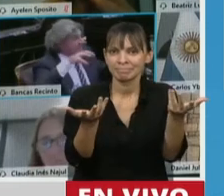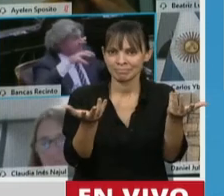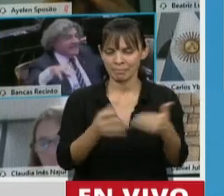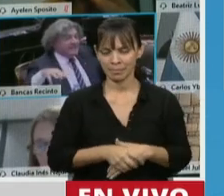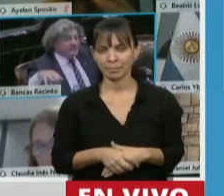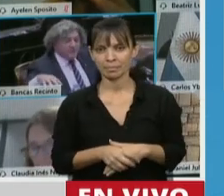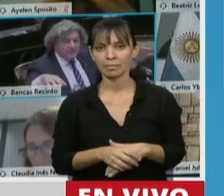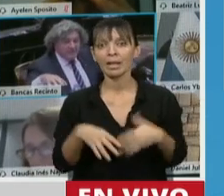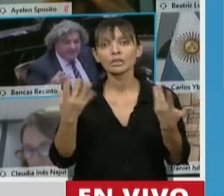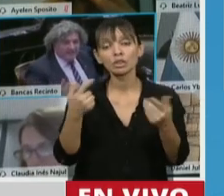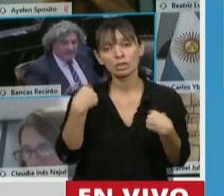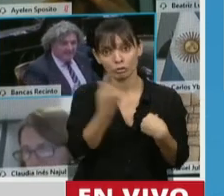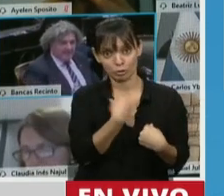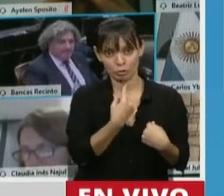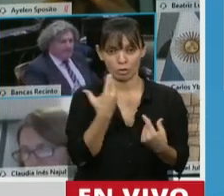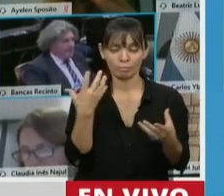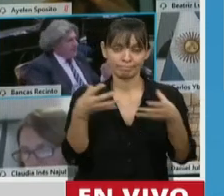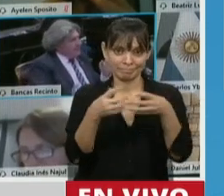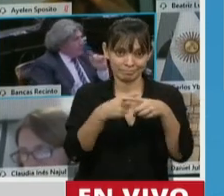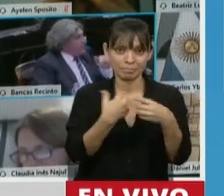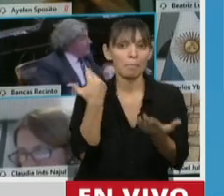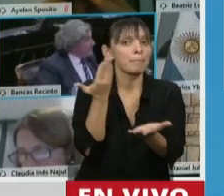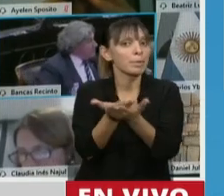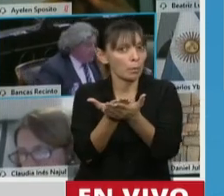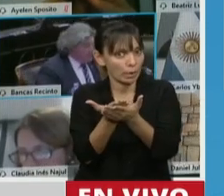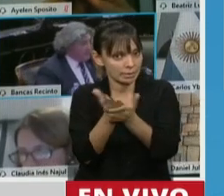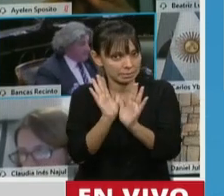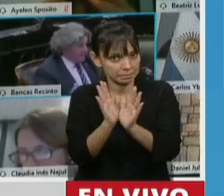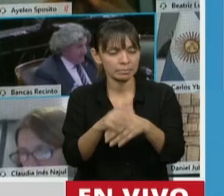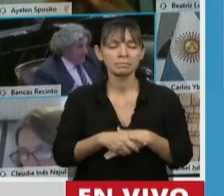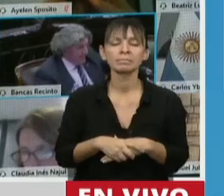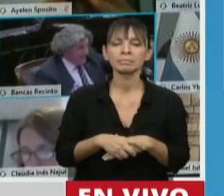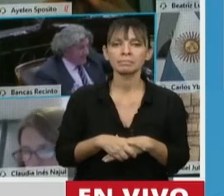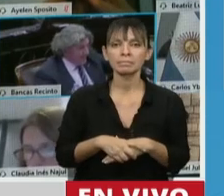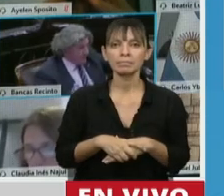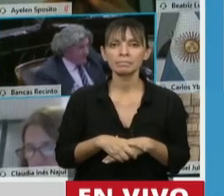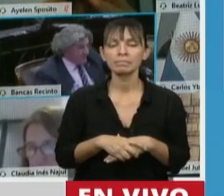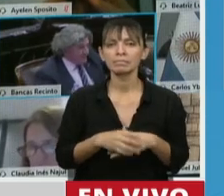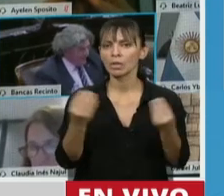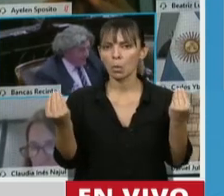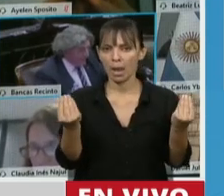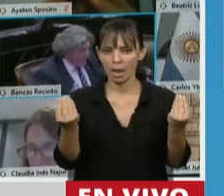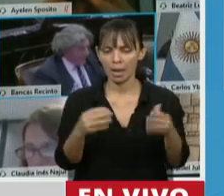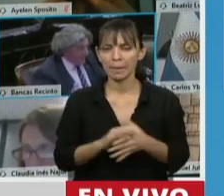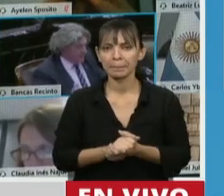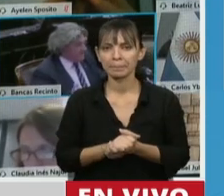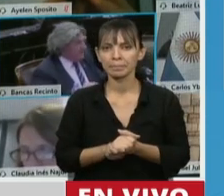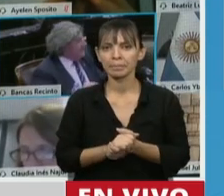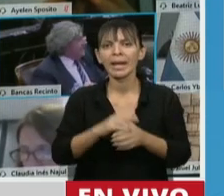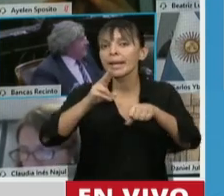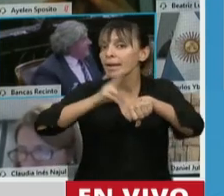Entonces nuestra propuesta, y para terminarlo, señor Presidente, nuestra propuesta es una